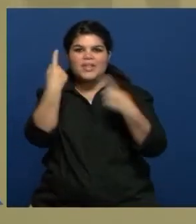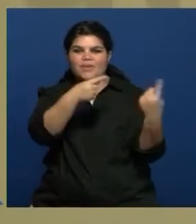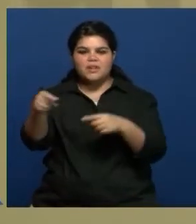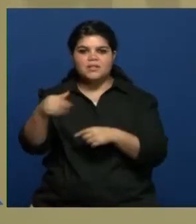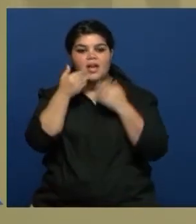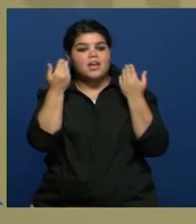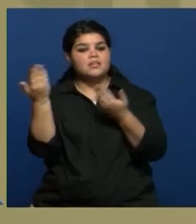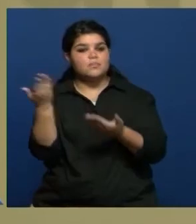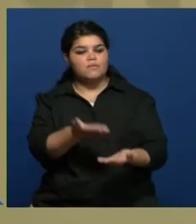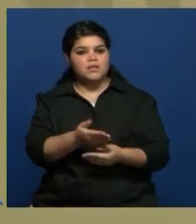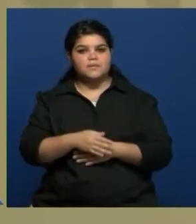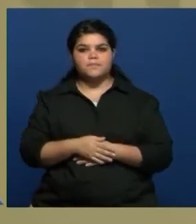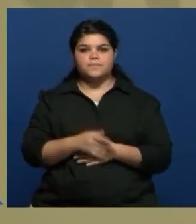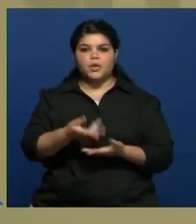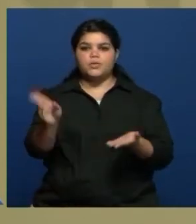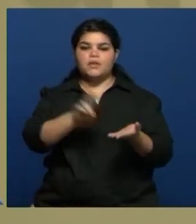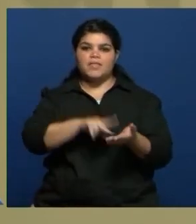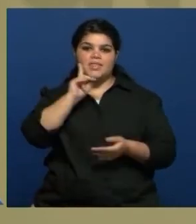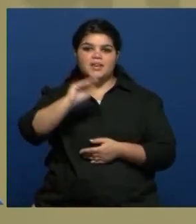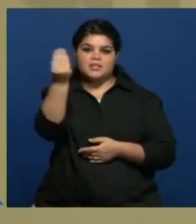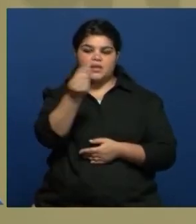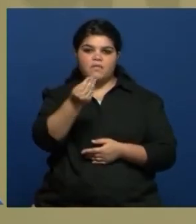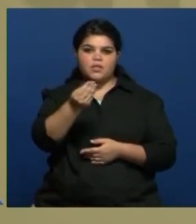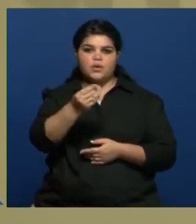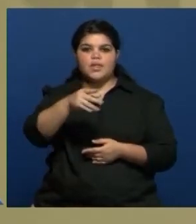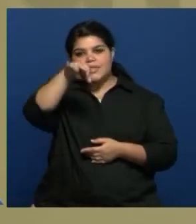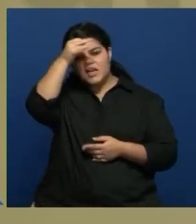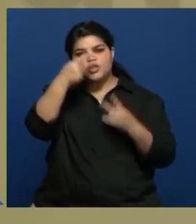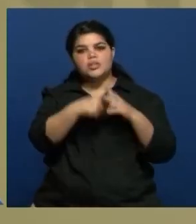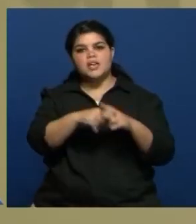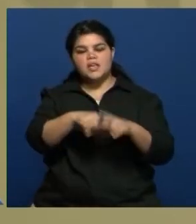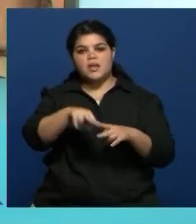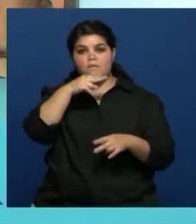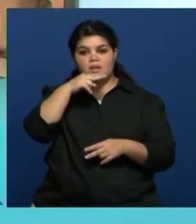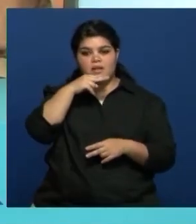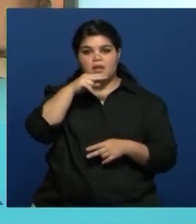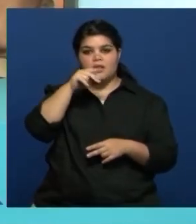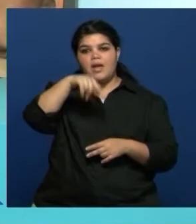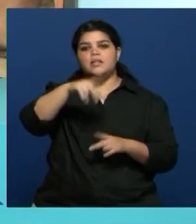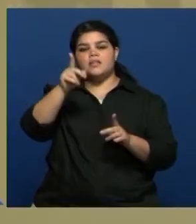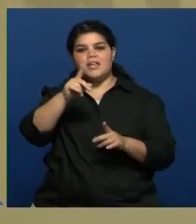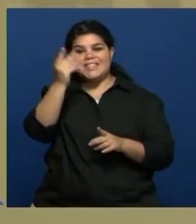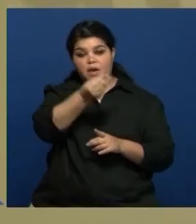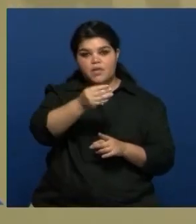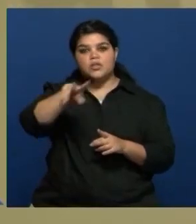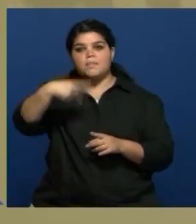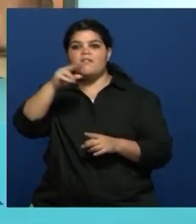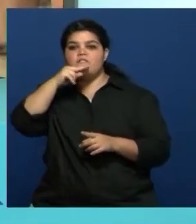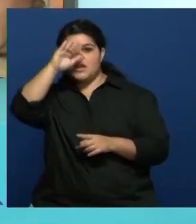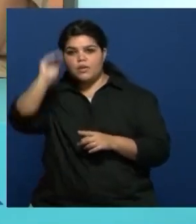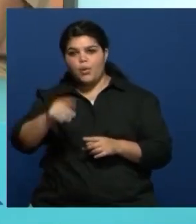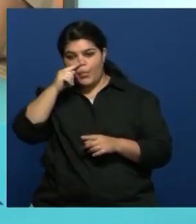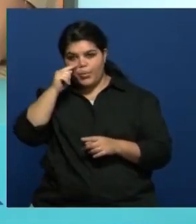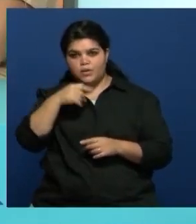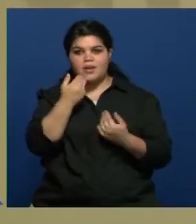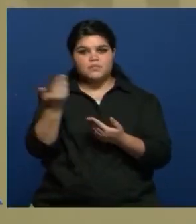por venir, ha sido un gusto, reiteramos, este sábado en el Teatro del Taller a las 10 de la noche y todos los viernes de junio. Exactamente. Gracias por venir. Gracias a